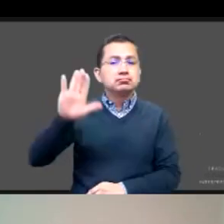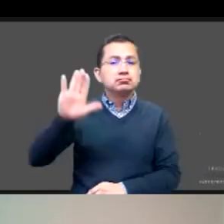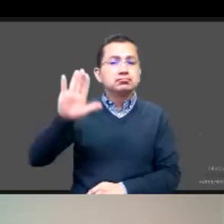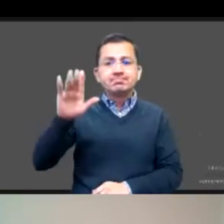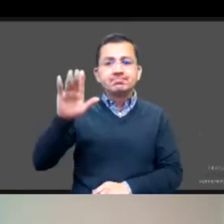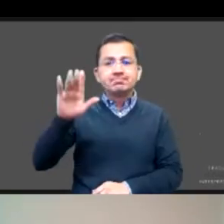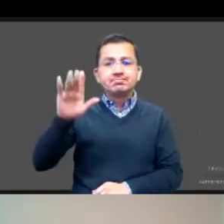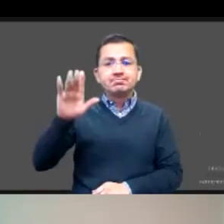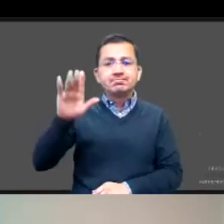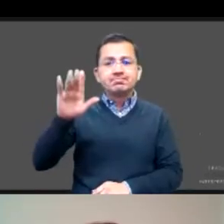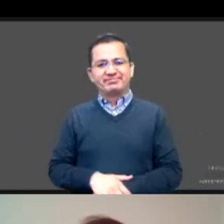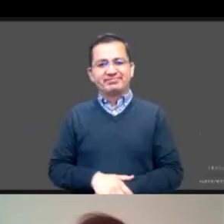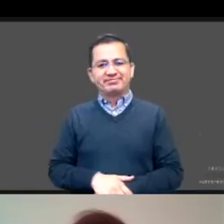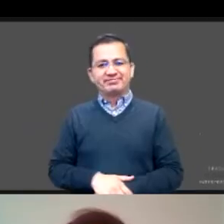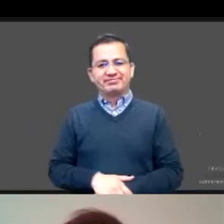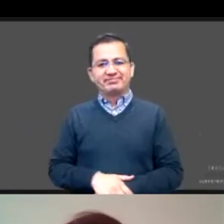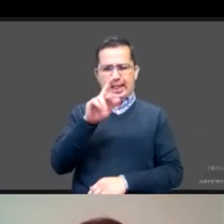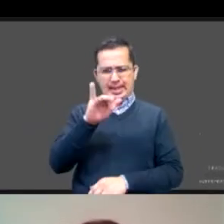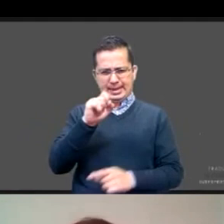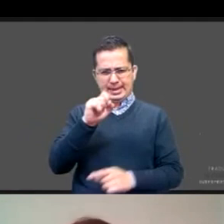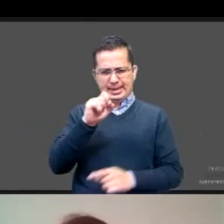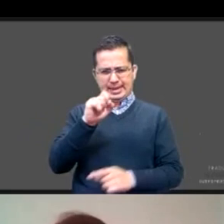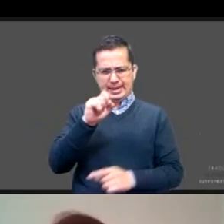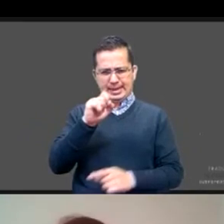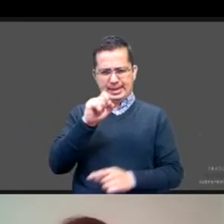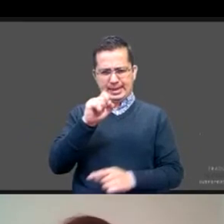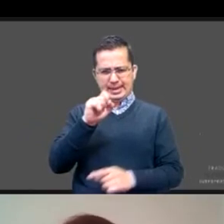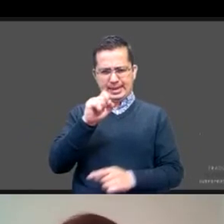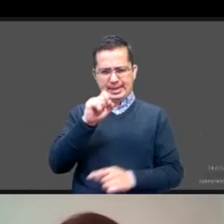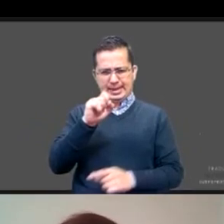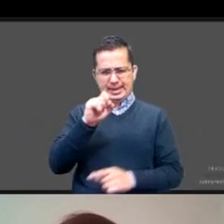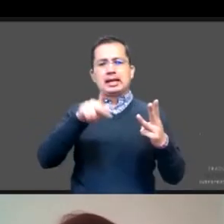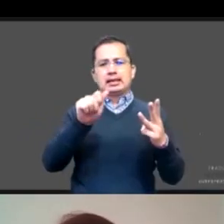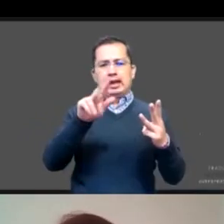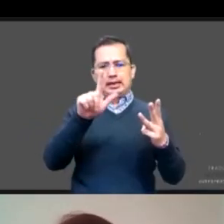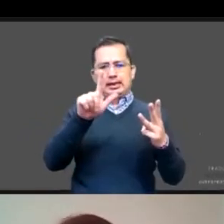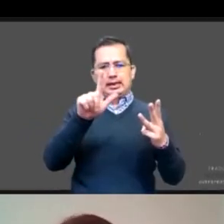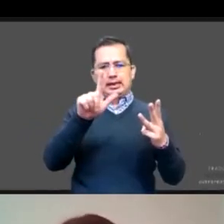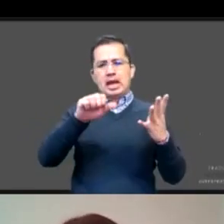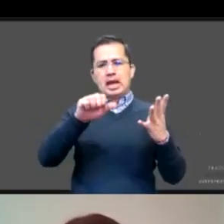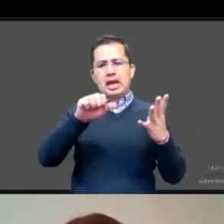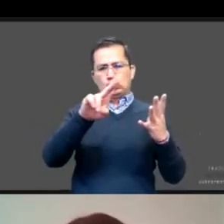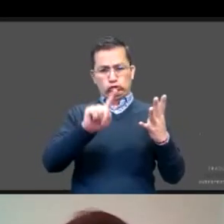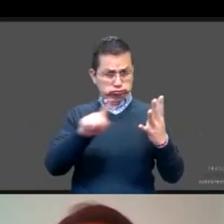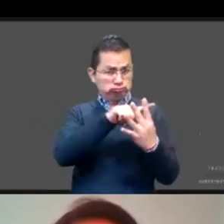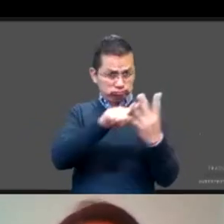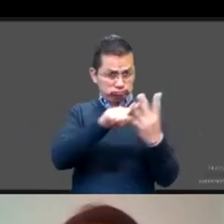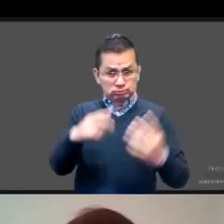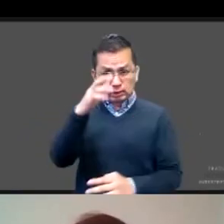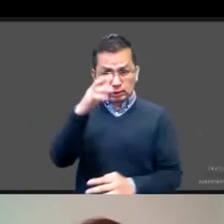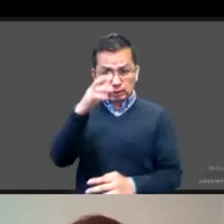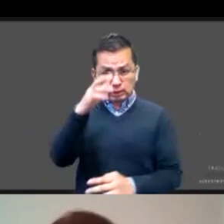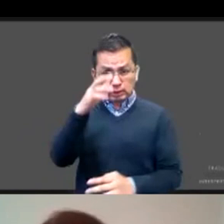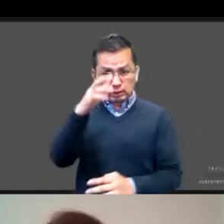¿Les parece Valeria, después Javier, Carla, Maricruz? ¿Les parece? Muy bien. Adelante, Valeria. Ay,